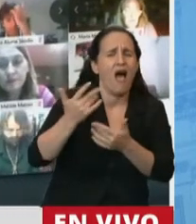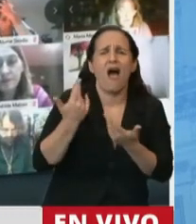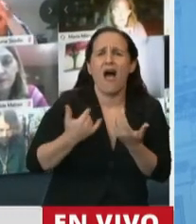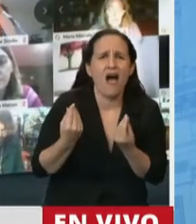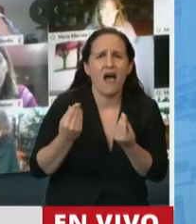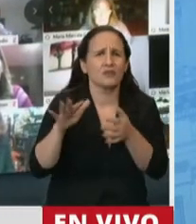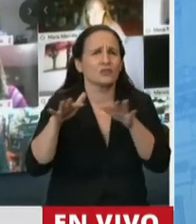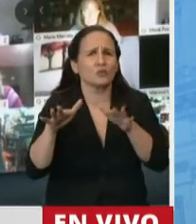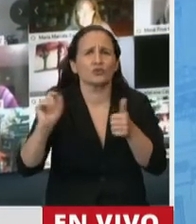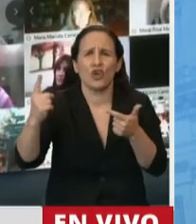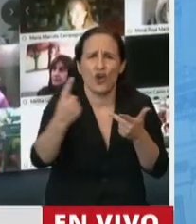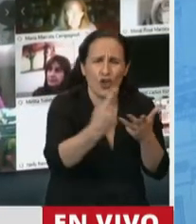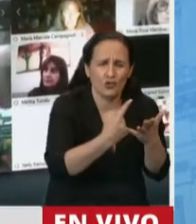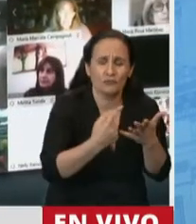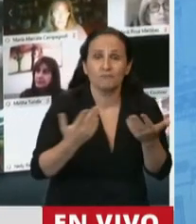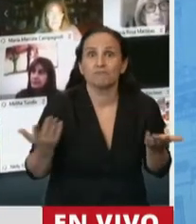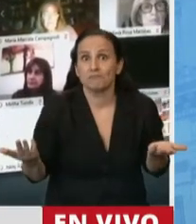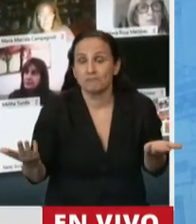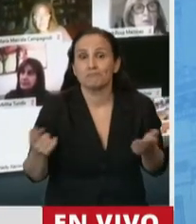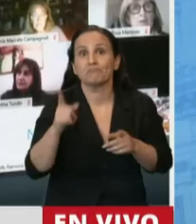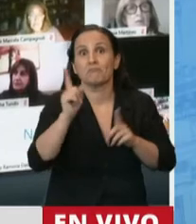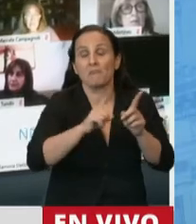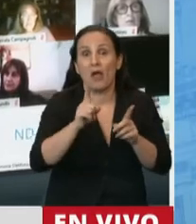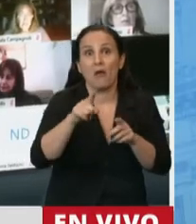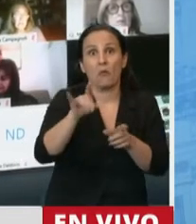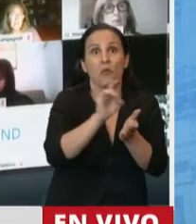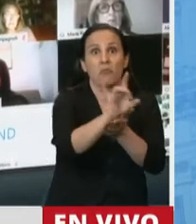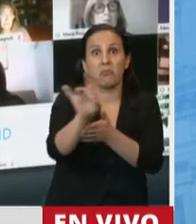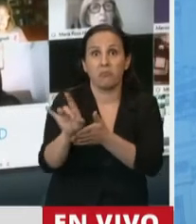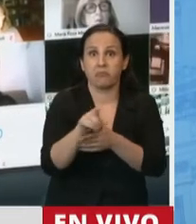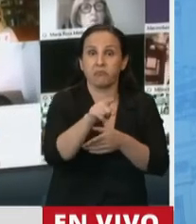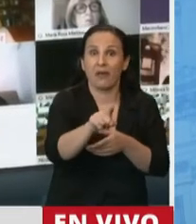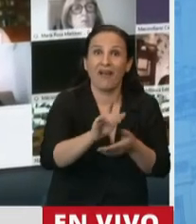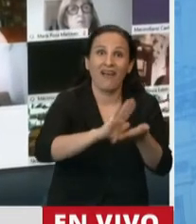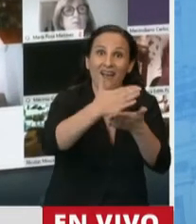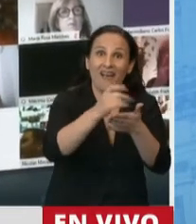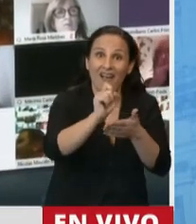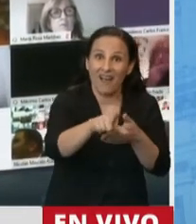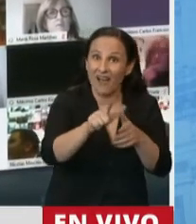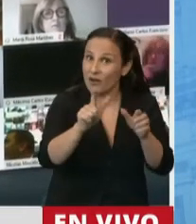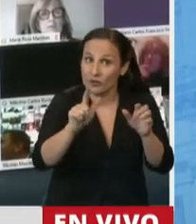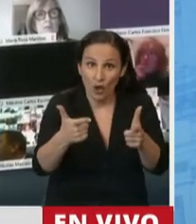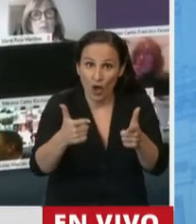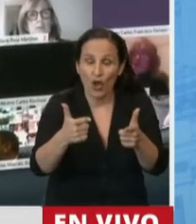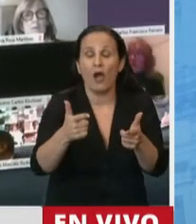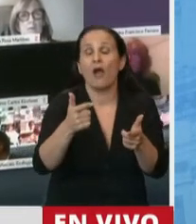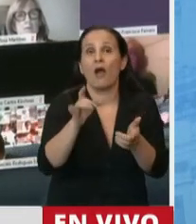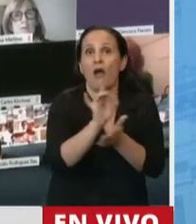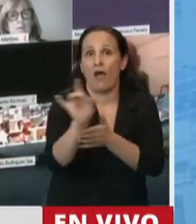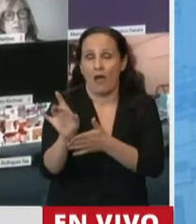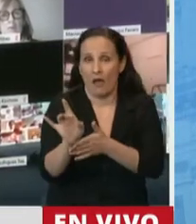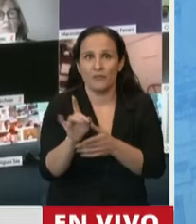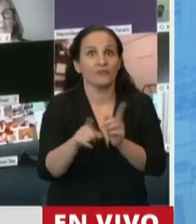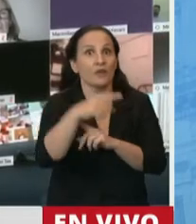Muchos, por ejemplo, han sido despedidos por no contar con las herramientas de trabajo. Otros